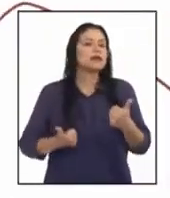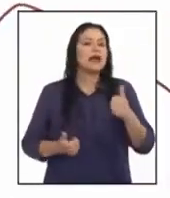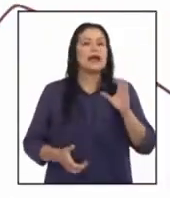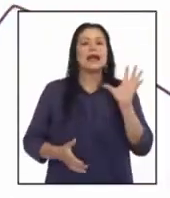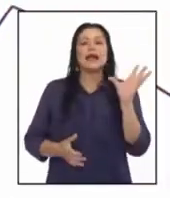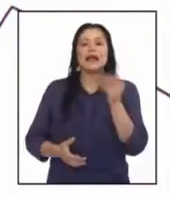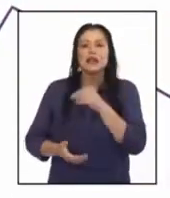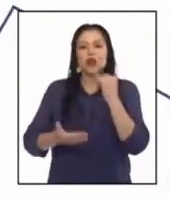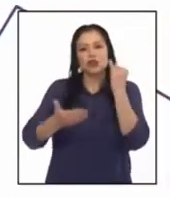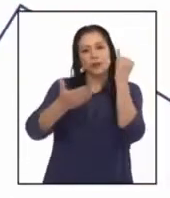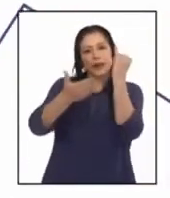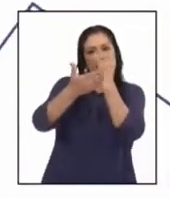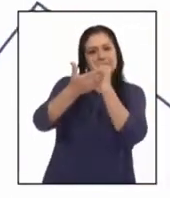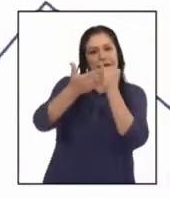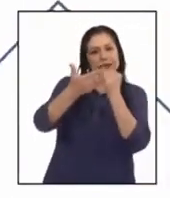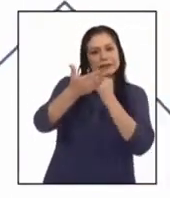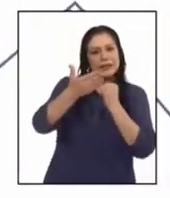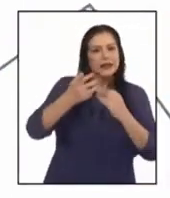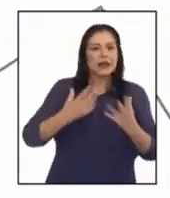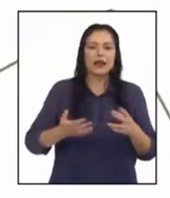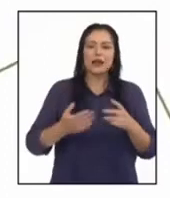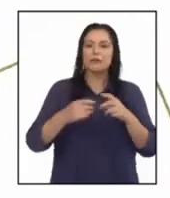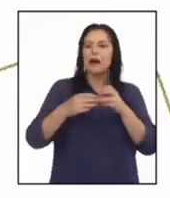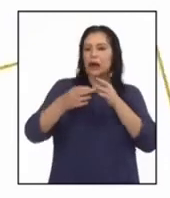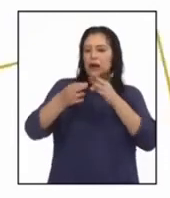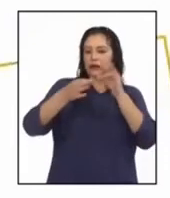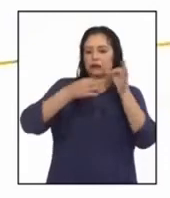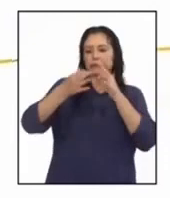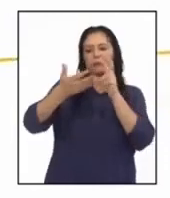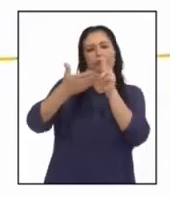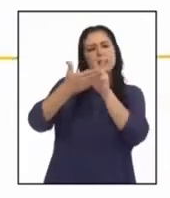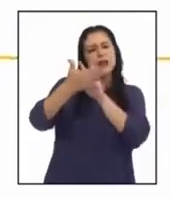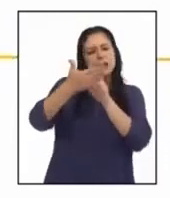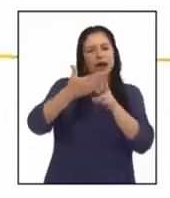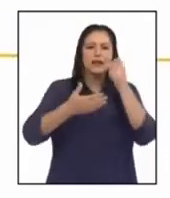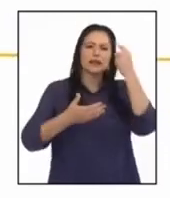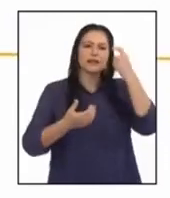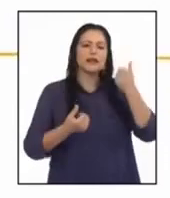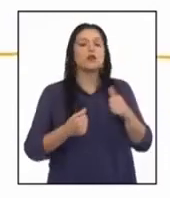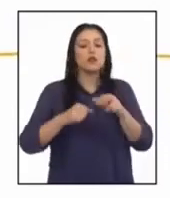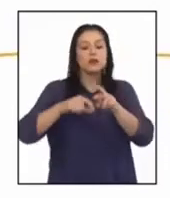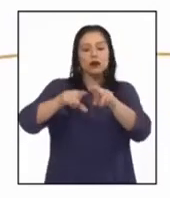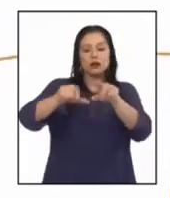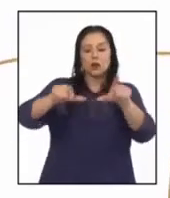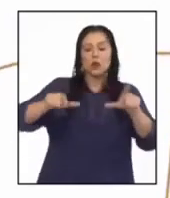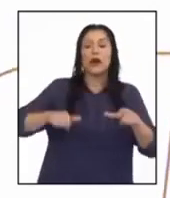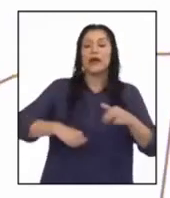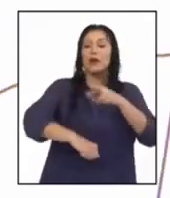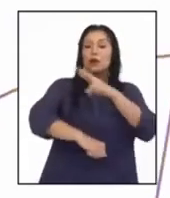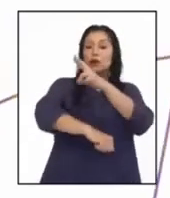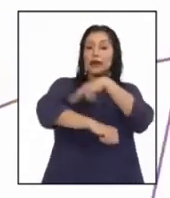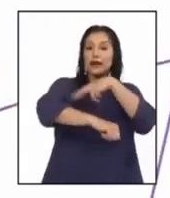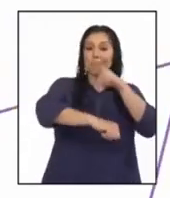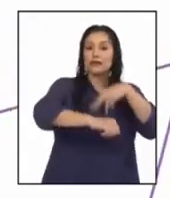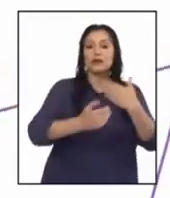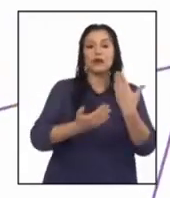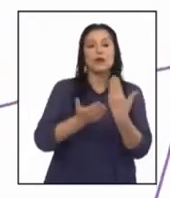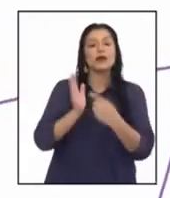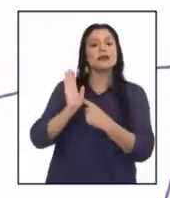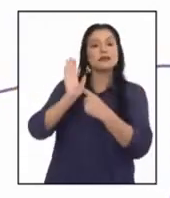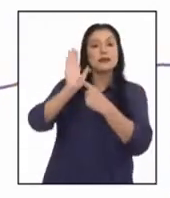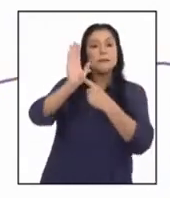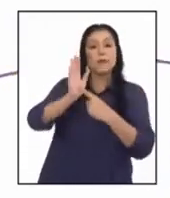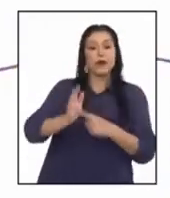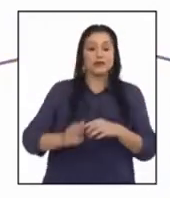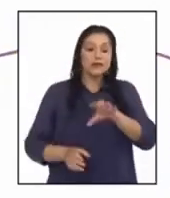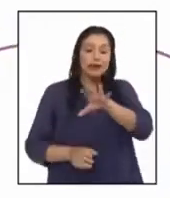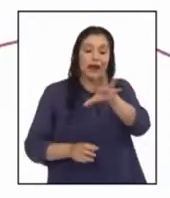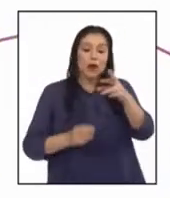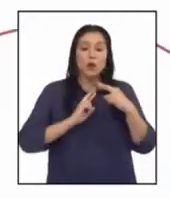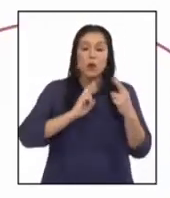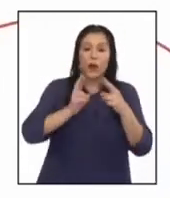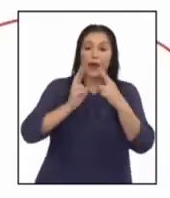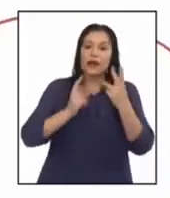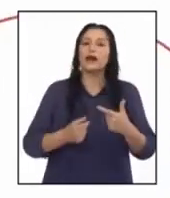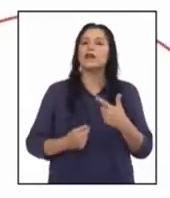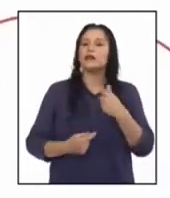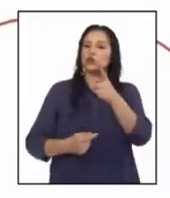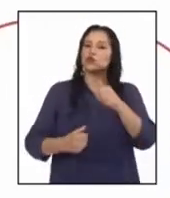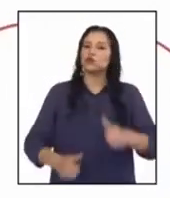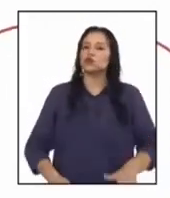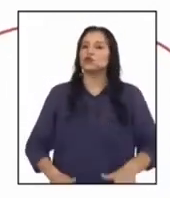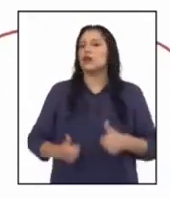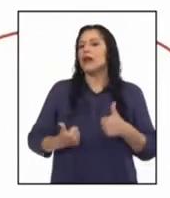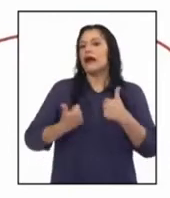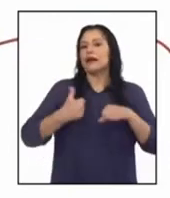todos diseñaremos un plano y leeremos mapas a escala de una región en la que se evidencie la cuenca que influye en las actividades cotidianas.